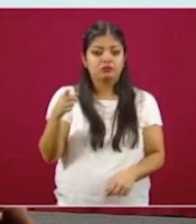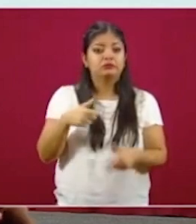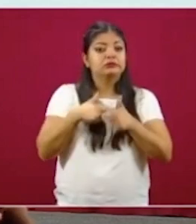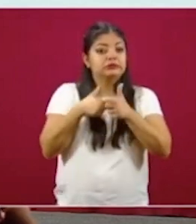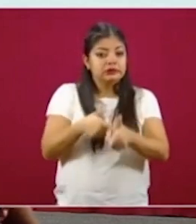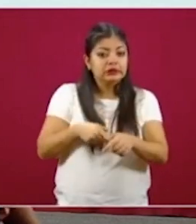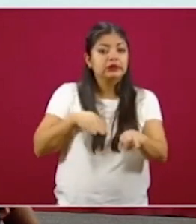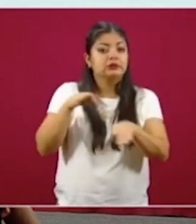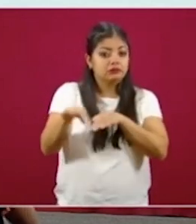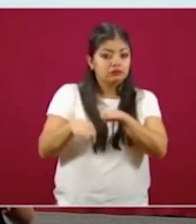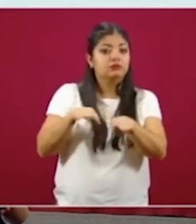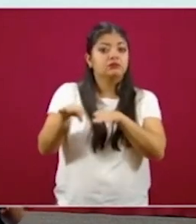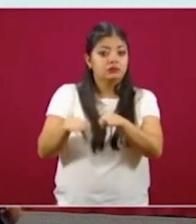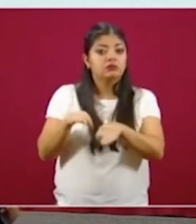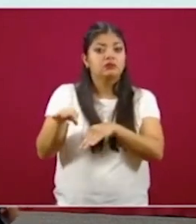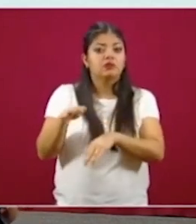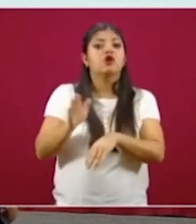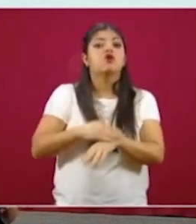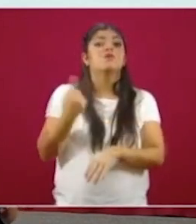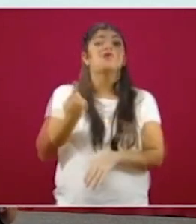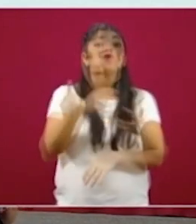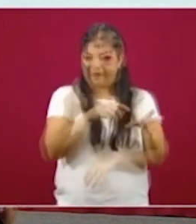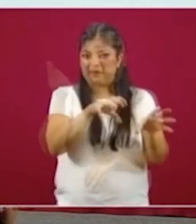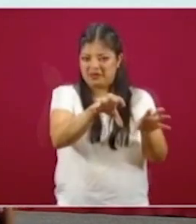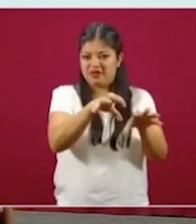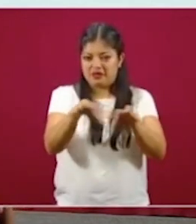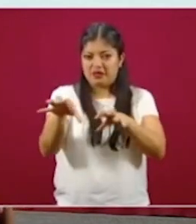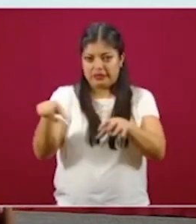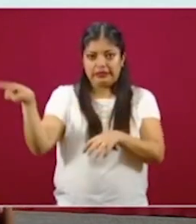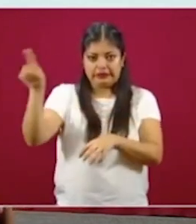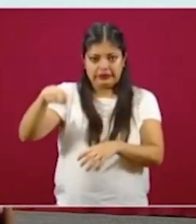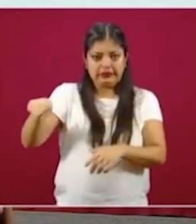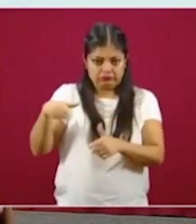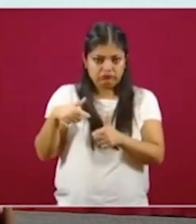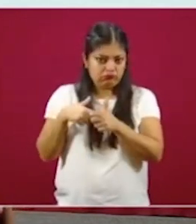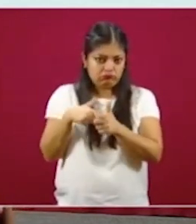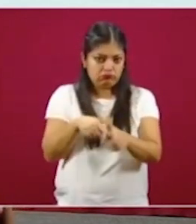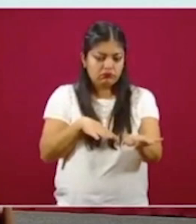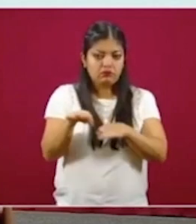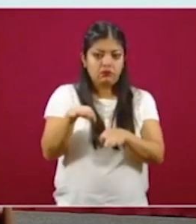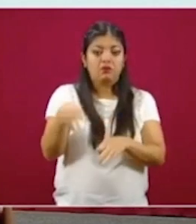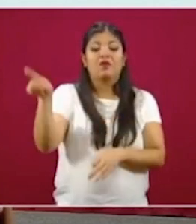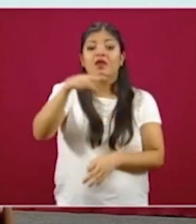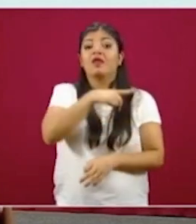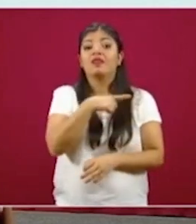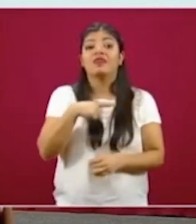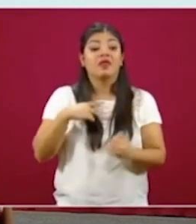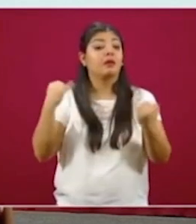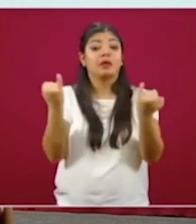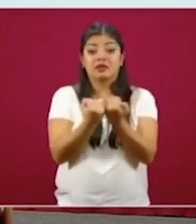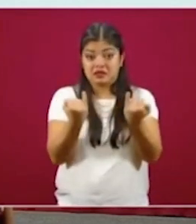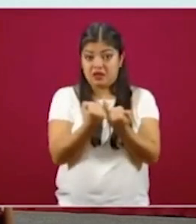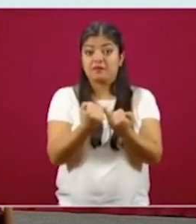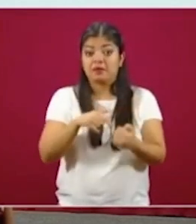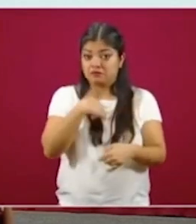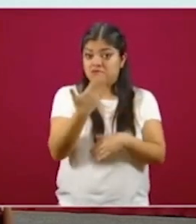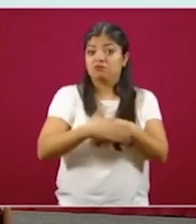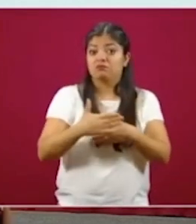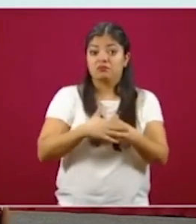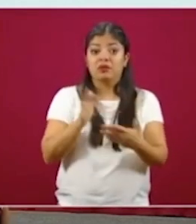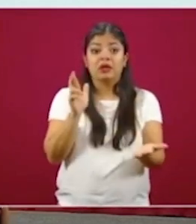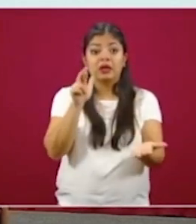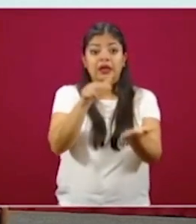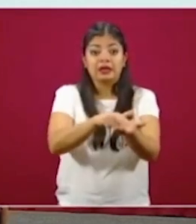trabajando porque son justamente esenciales, ellos también tienen que registrarse, tienen que